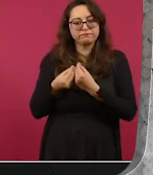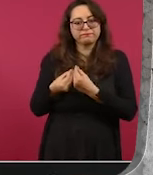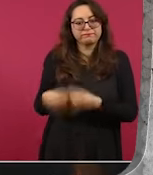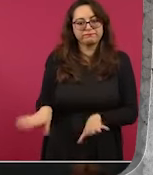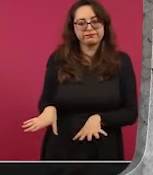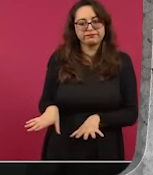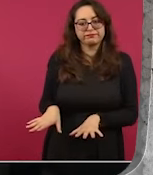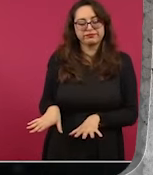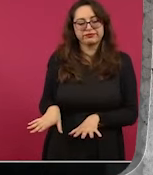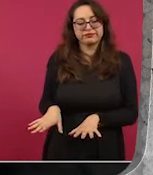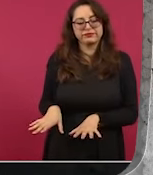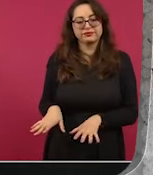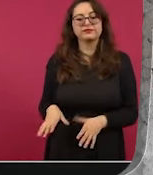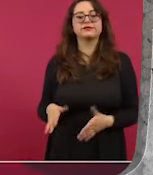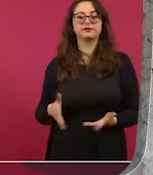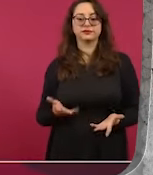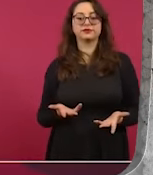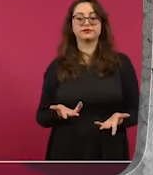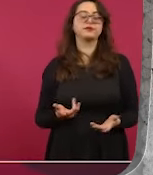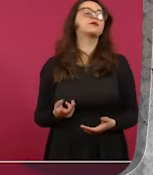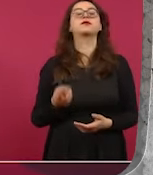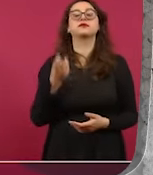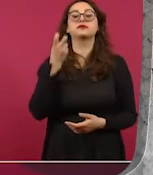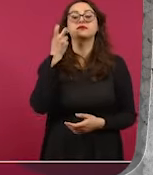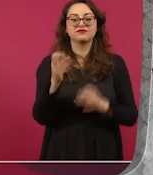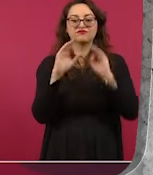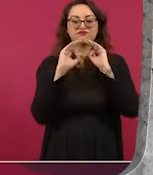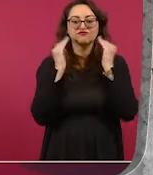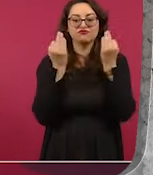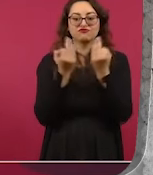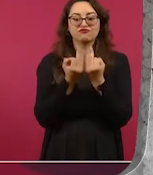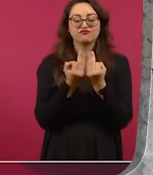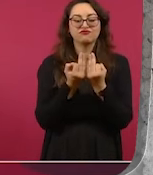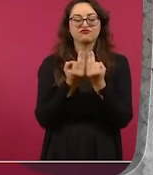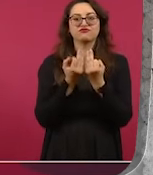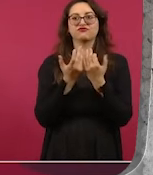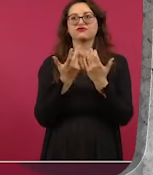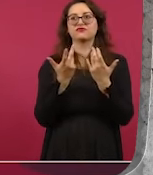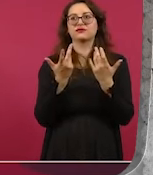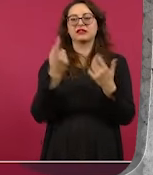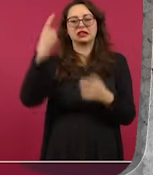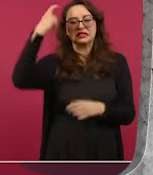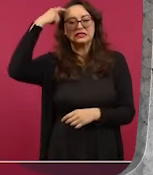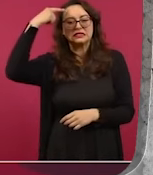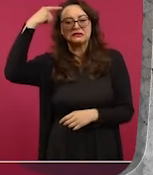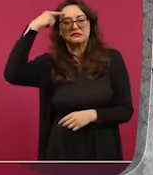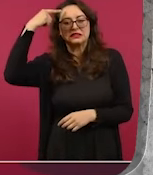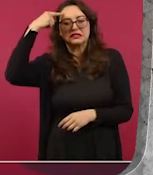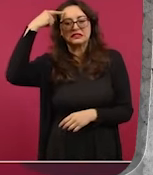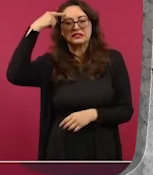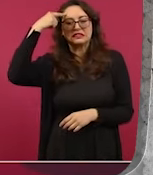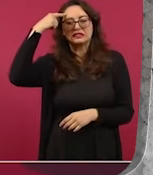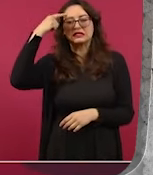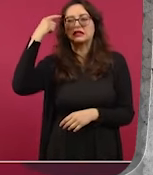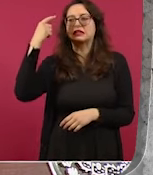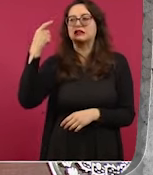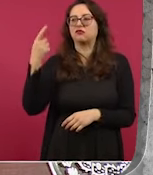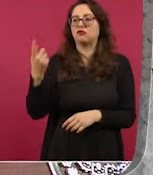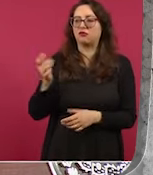todos esos mecanismos de discriminación,